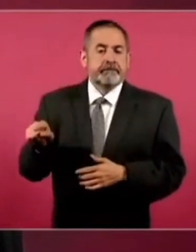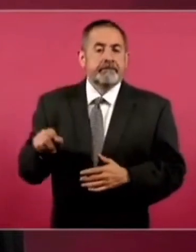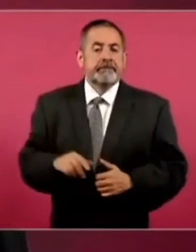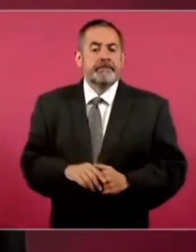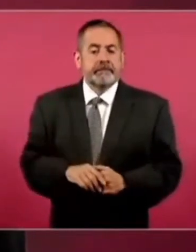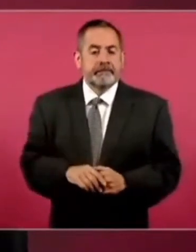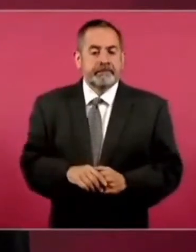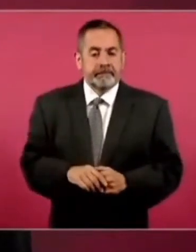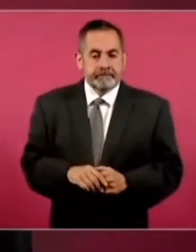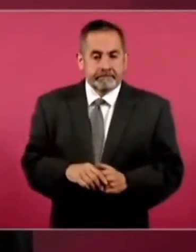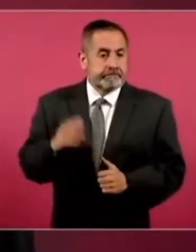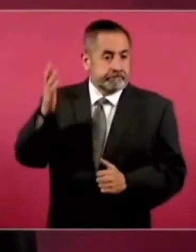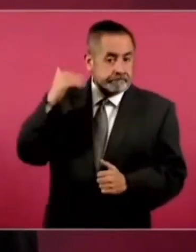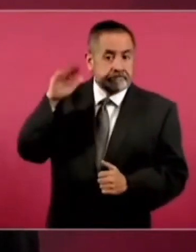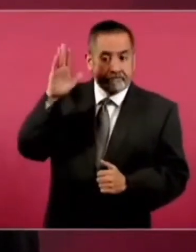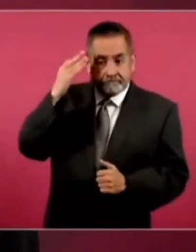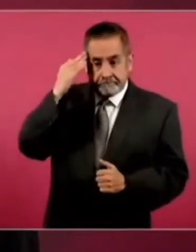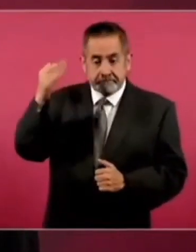Se elegía.